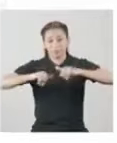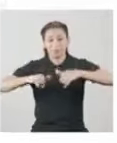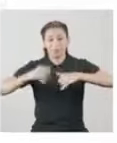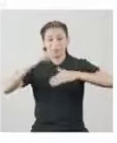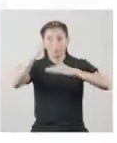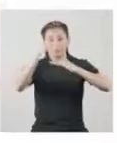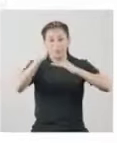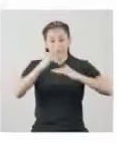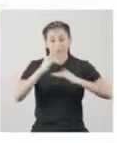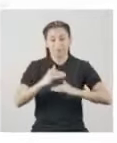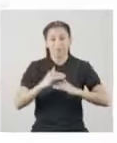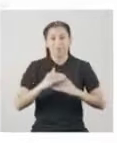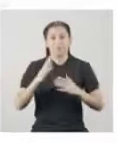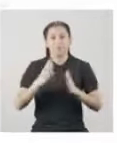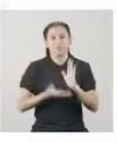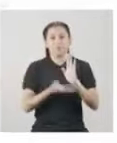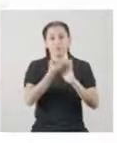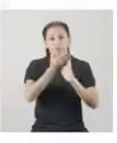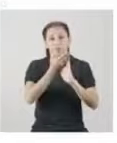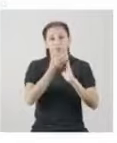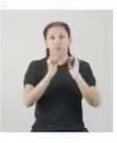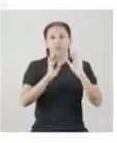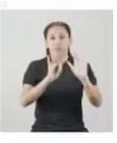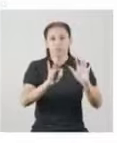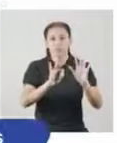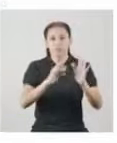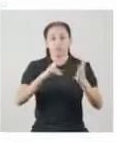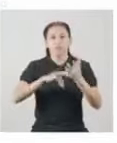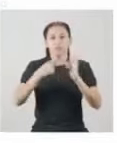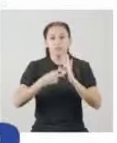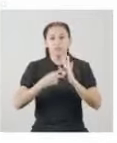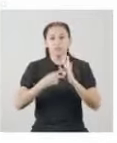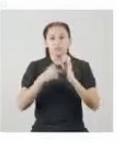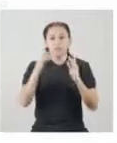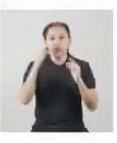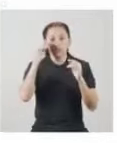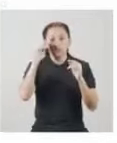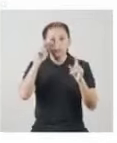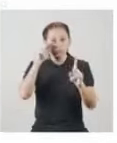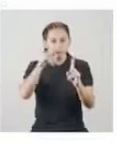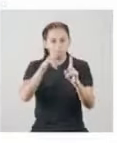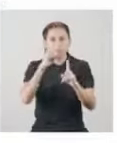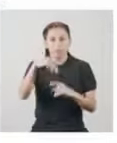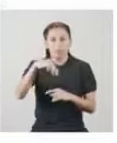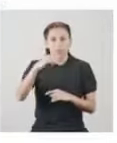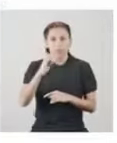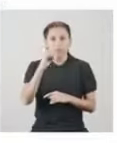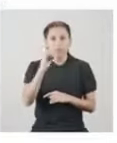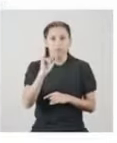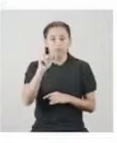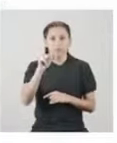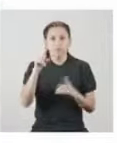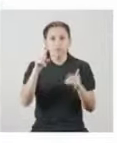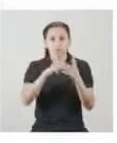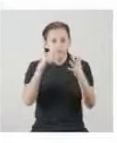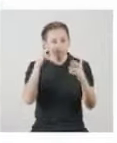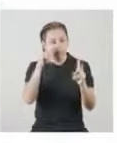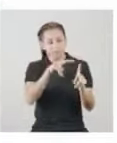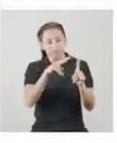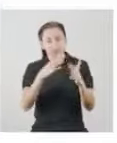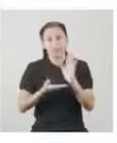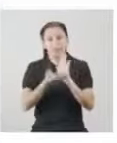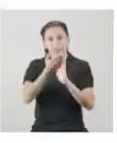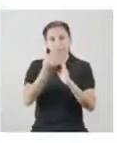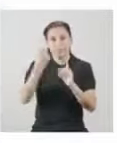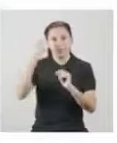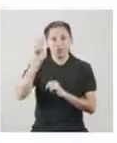las tallas obtenidas de la muestra es mayor que 8 Que si la desviación media de las tallas de dicha muestra